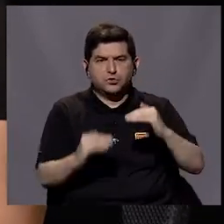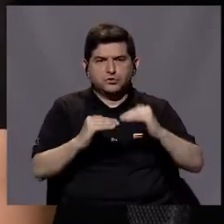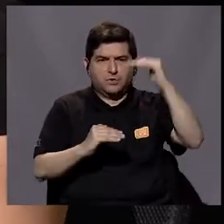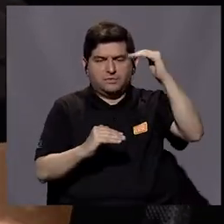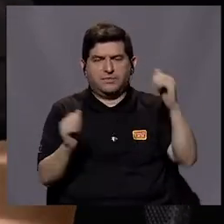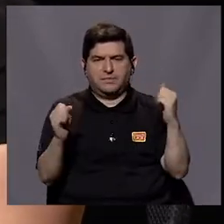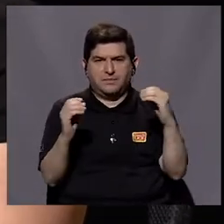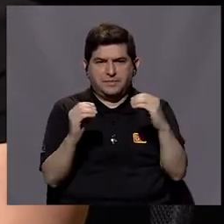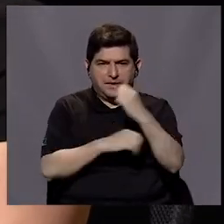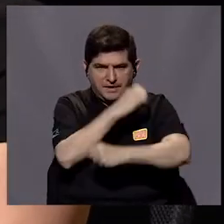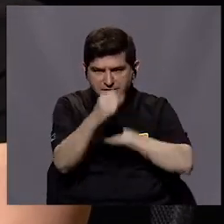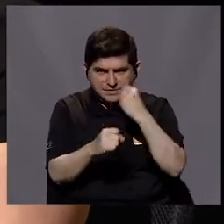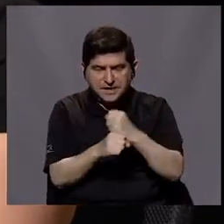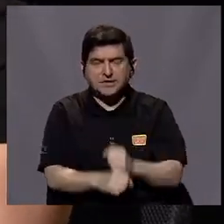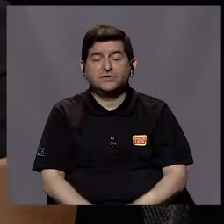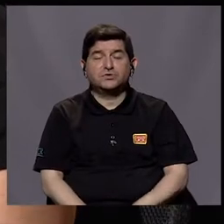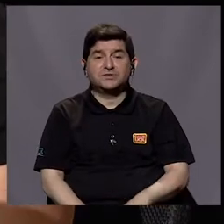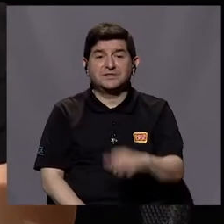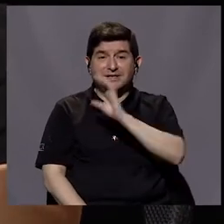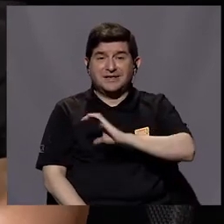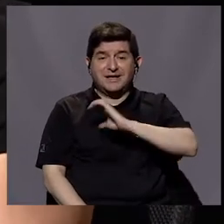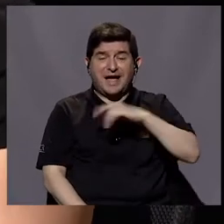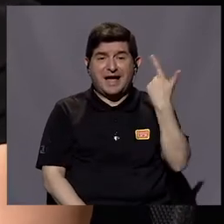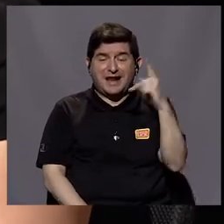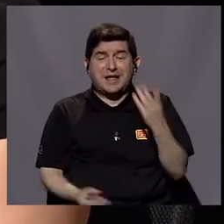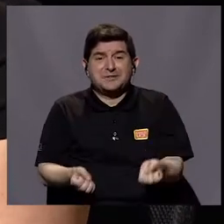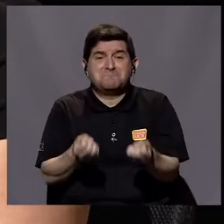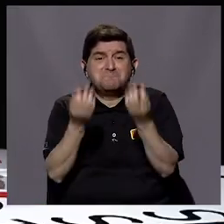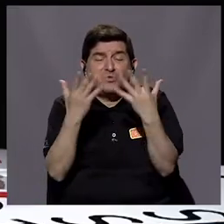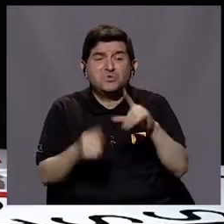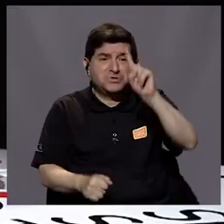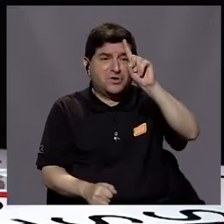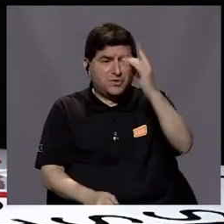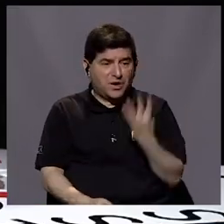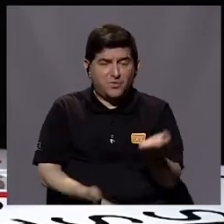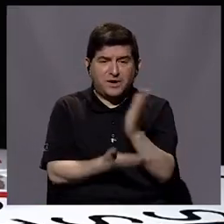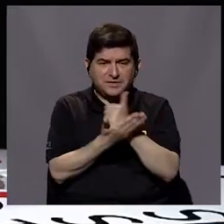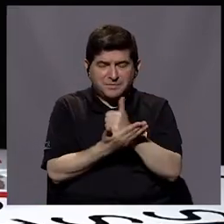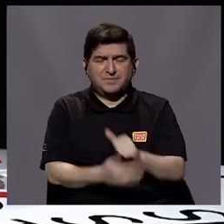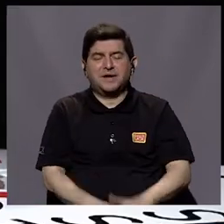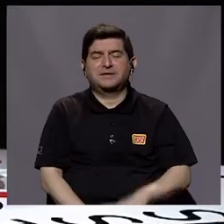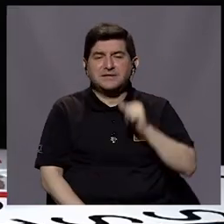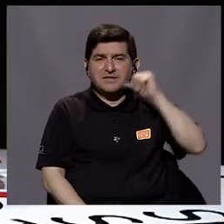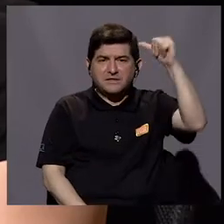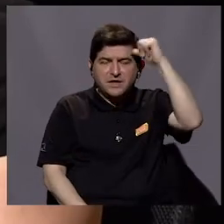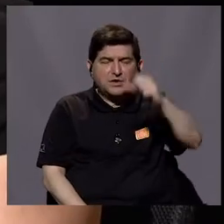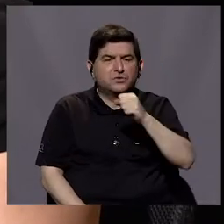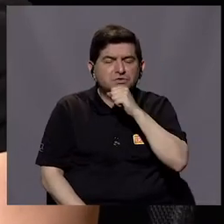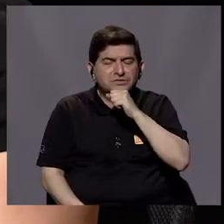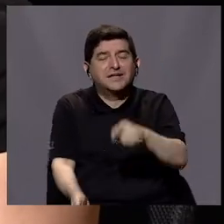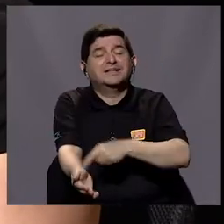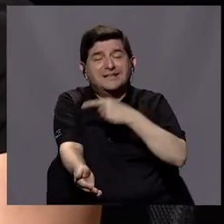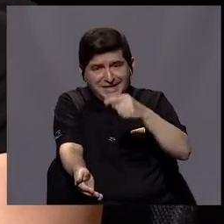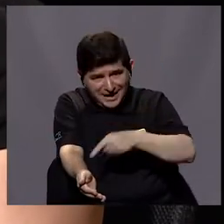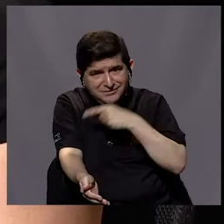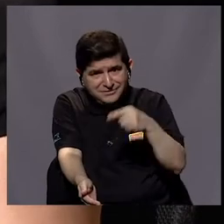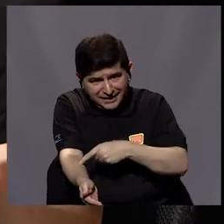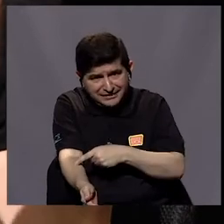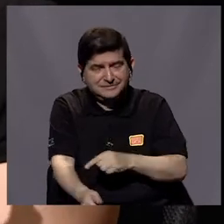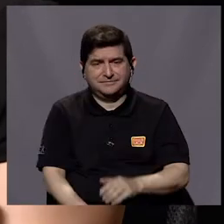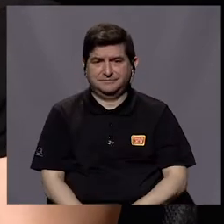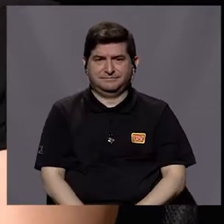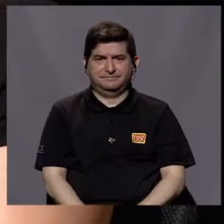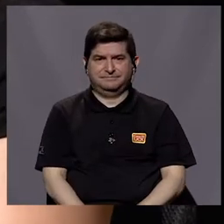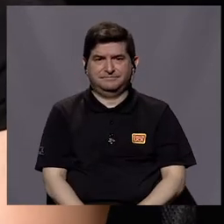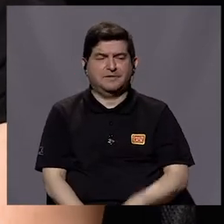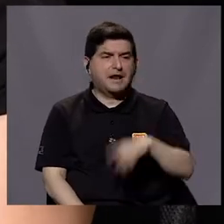tienen, por ejemplo, factores de riesgo, son muchísimos. Hay una cuarta parte de la población adulta mayor que es diabética. Estamos